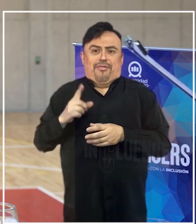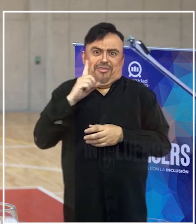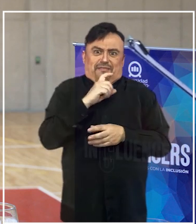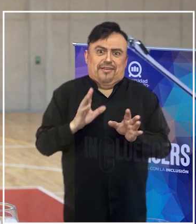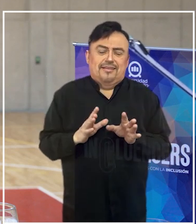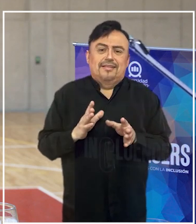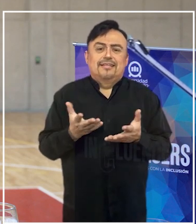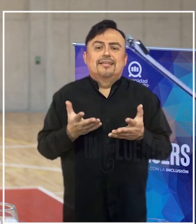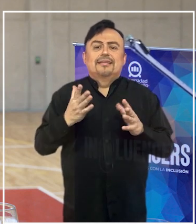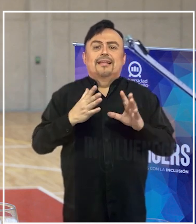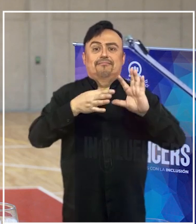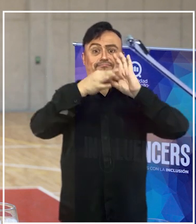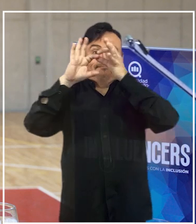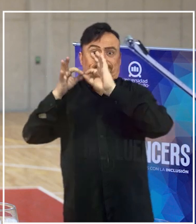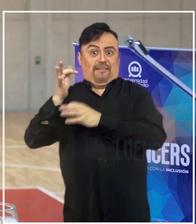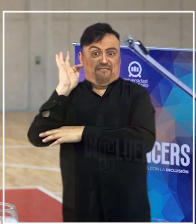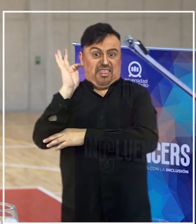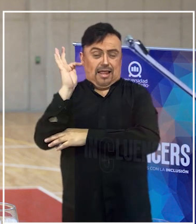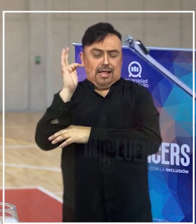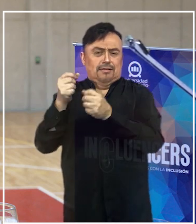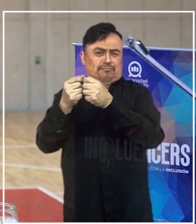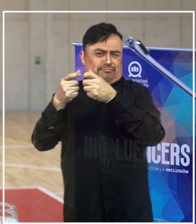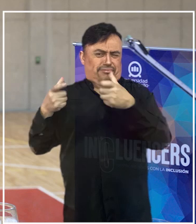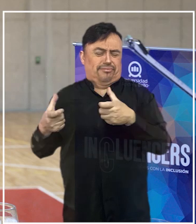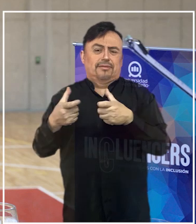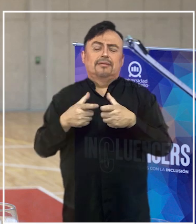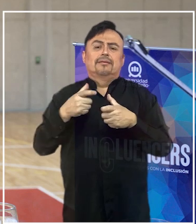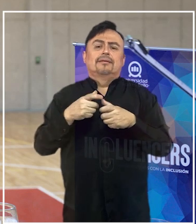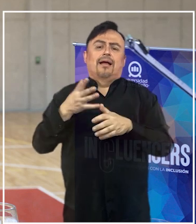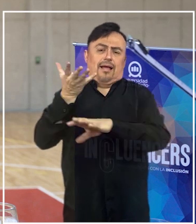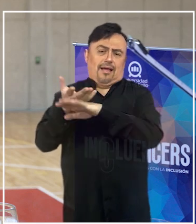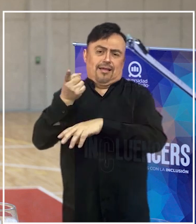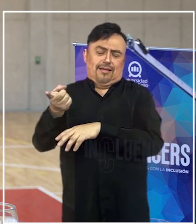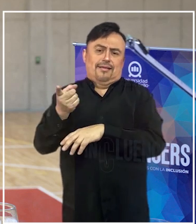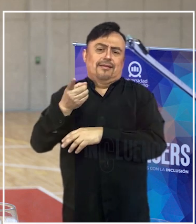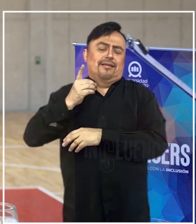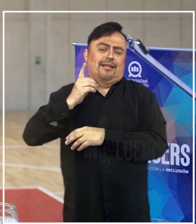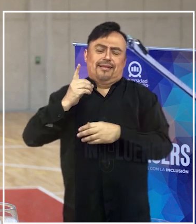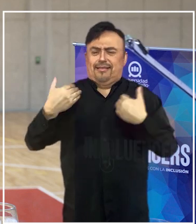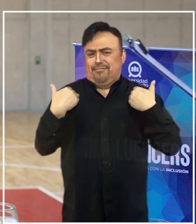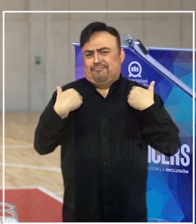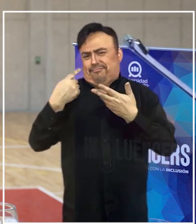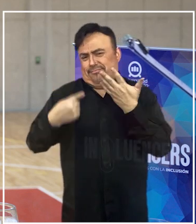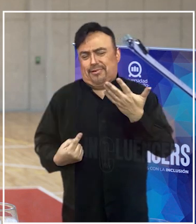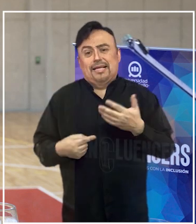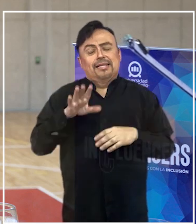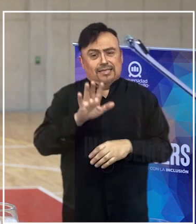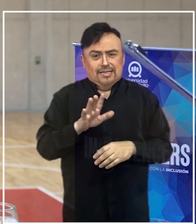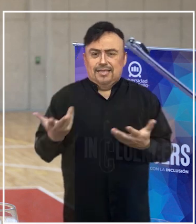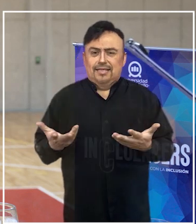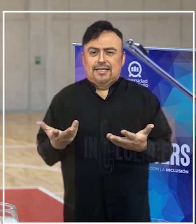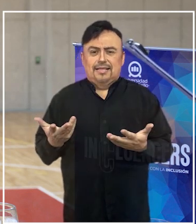como la gran federación. Entonces, tiene una gran cantidad de disciplinas y eso, por cierto, significa un